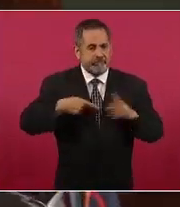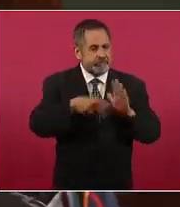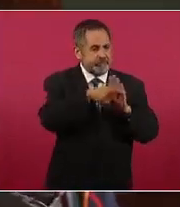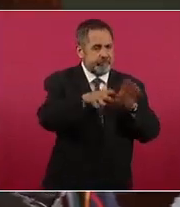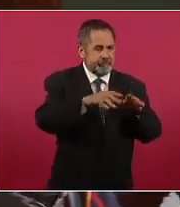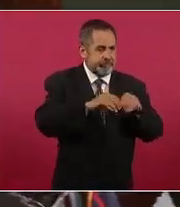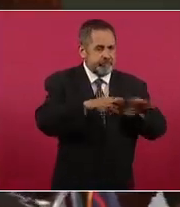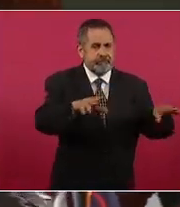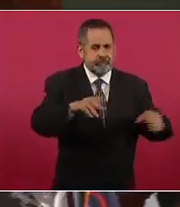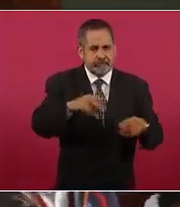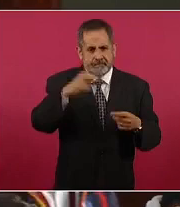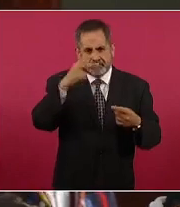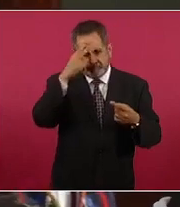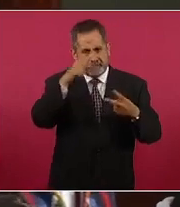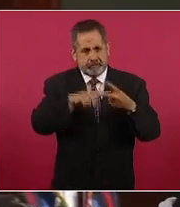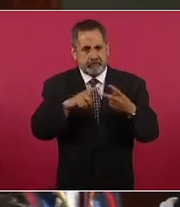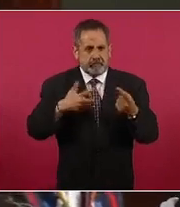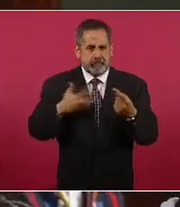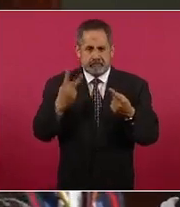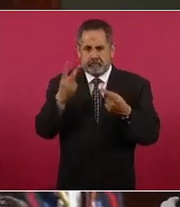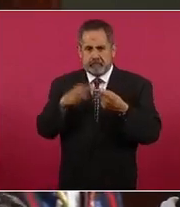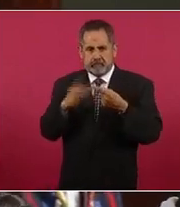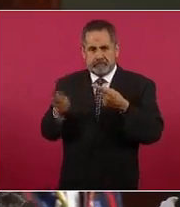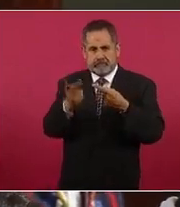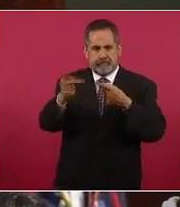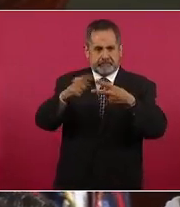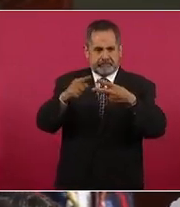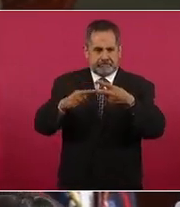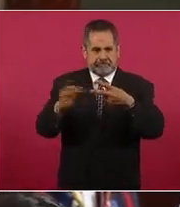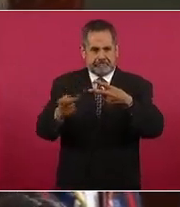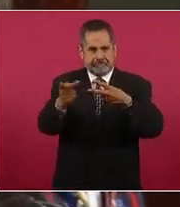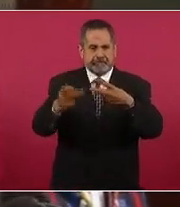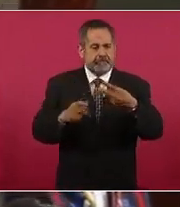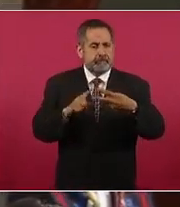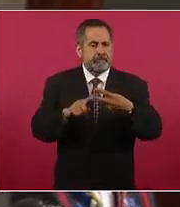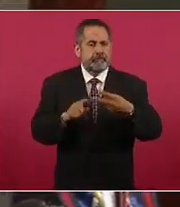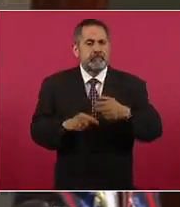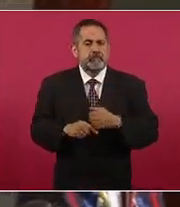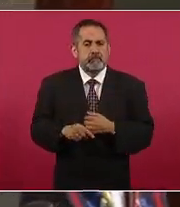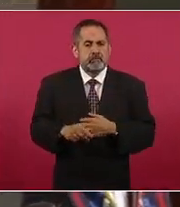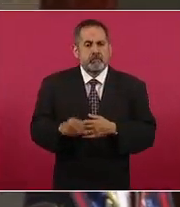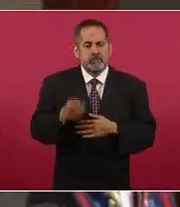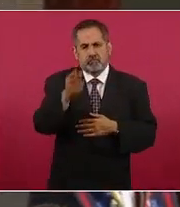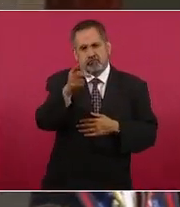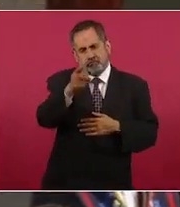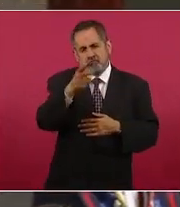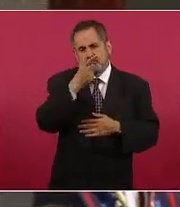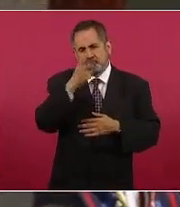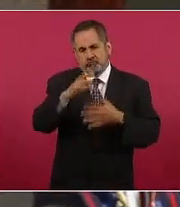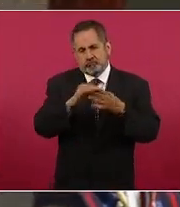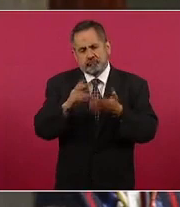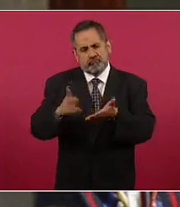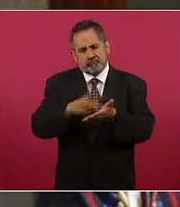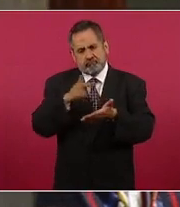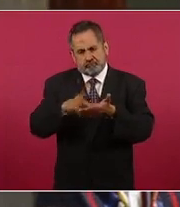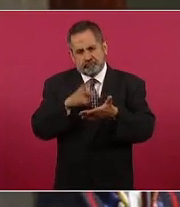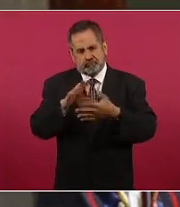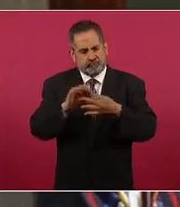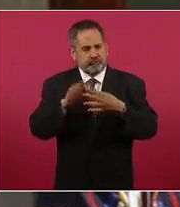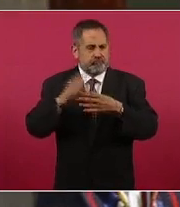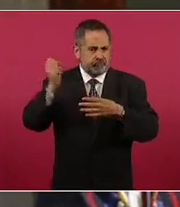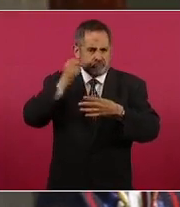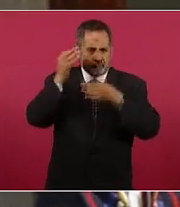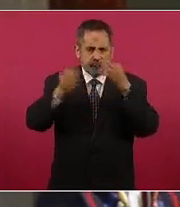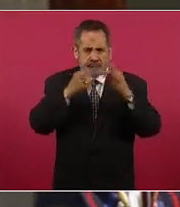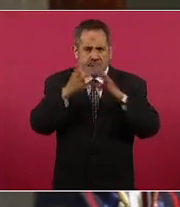y le tenía un par de preguntas sobre este tema usted ha criticado regularmente en sus